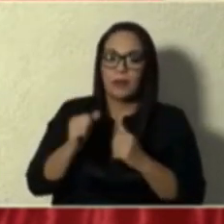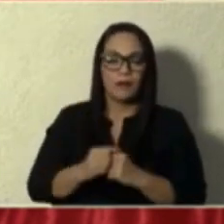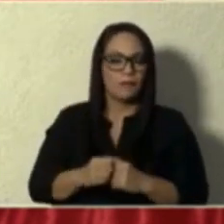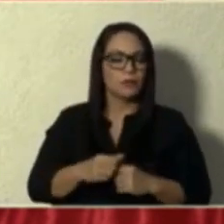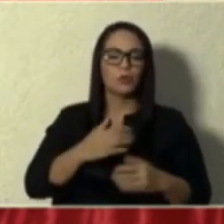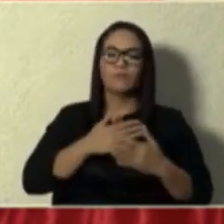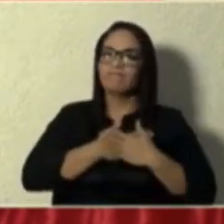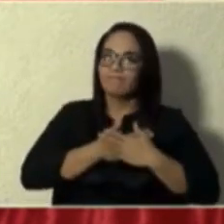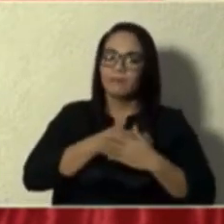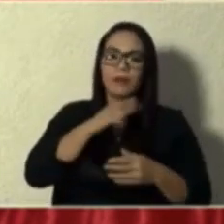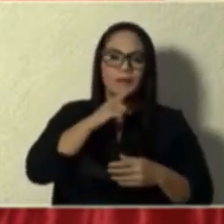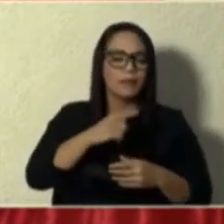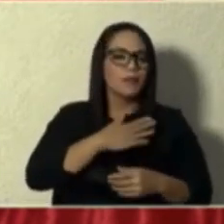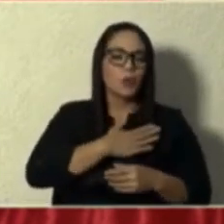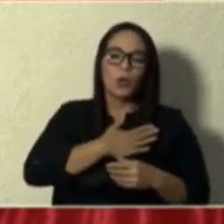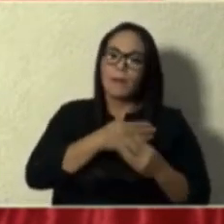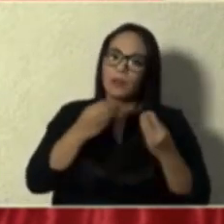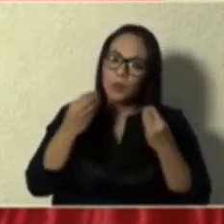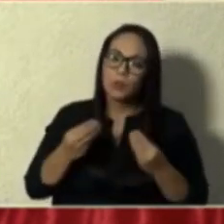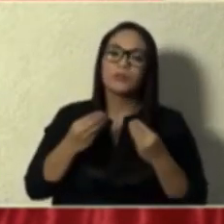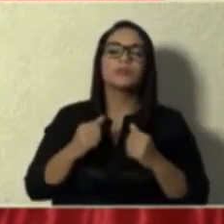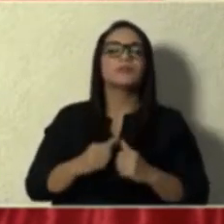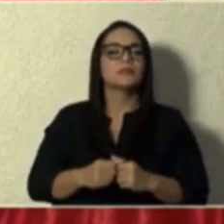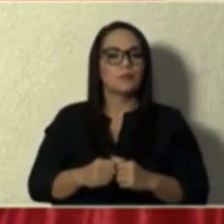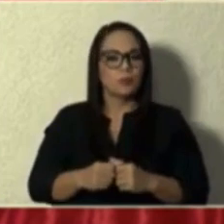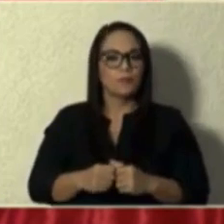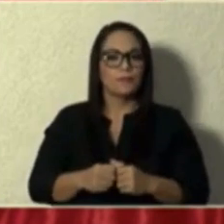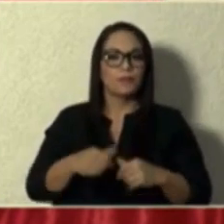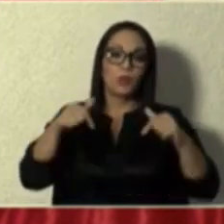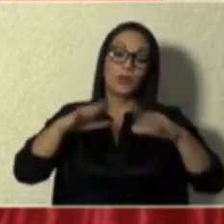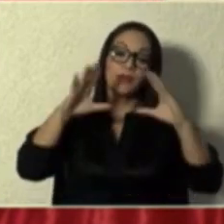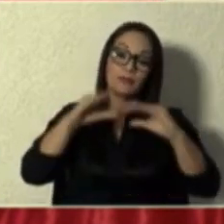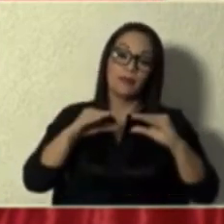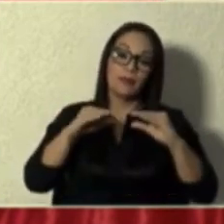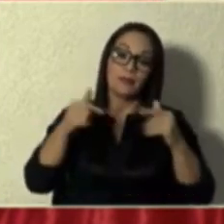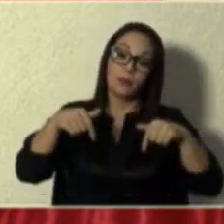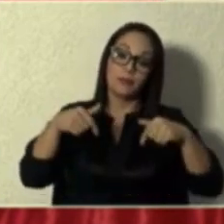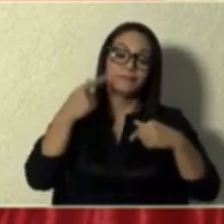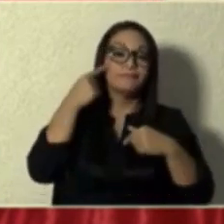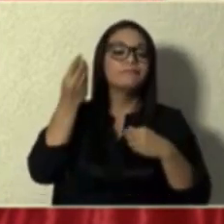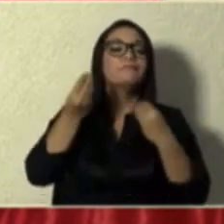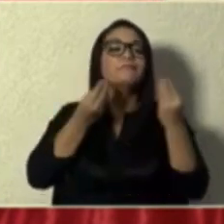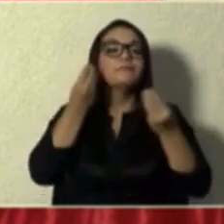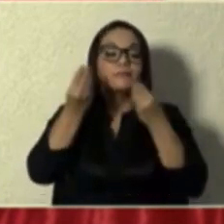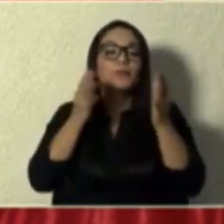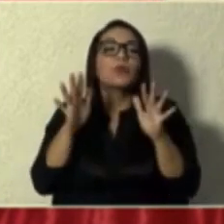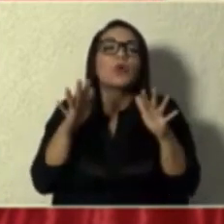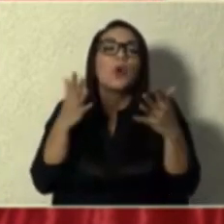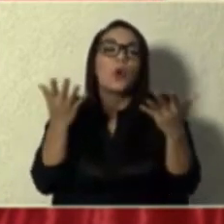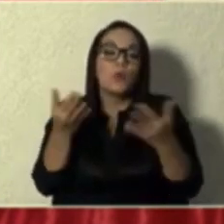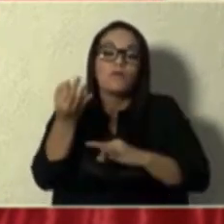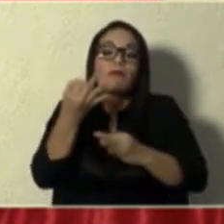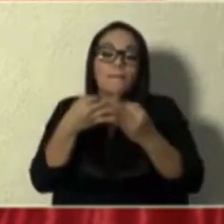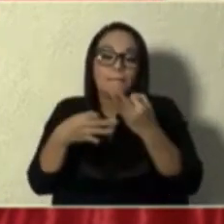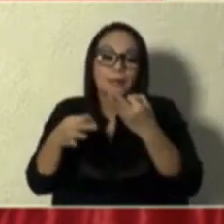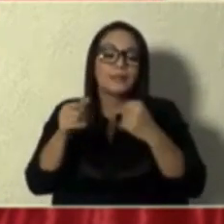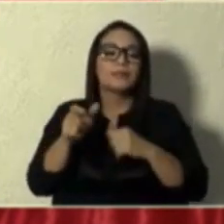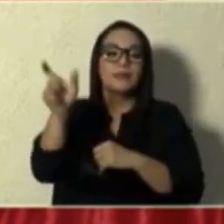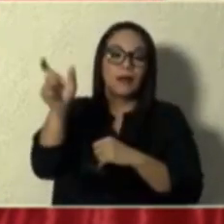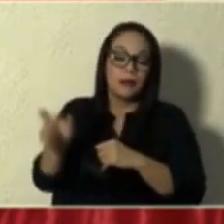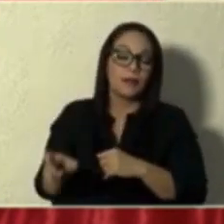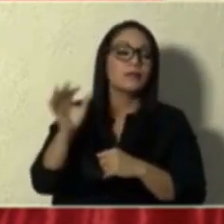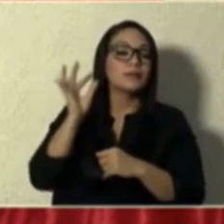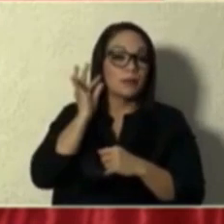muchísimo. Y será esta tarde que me voy a poner a pensar de cómo reemplazar a una